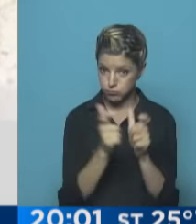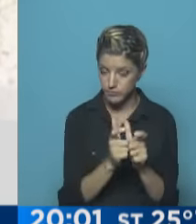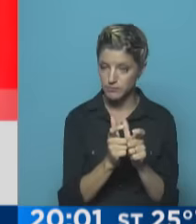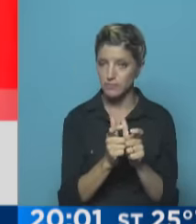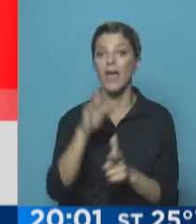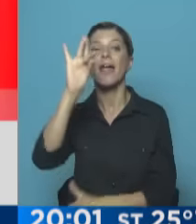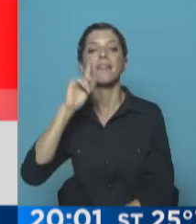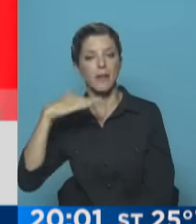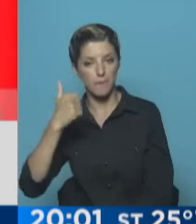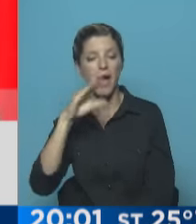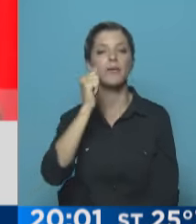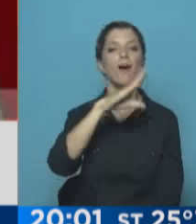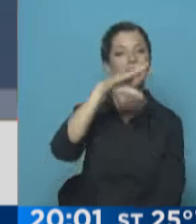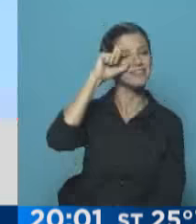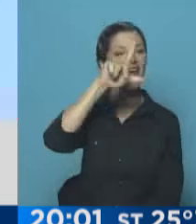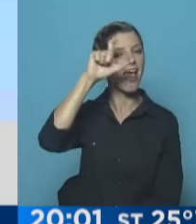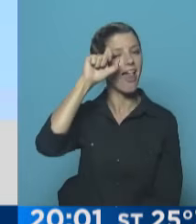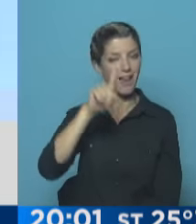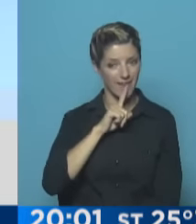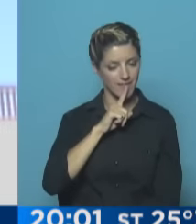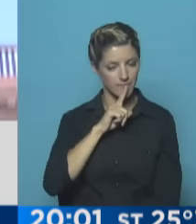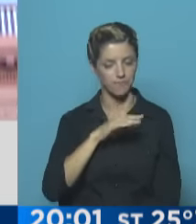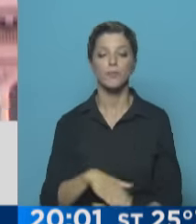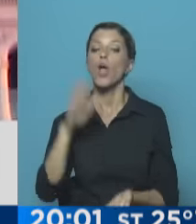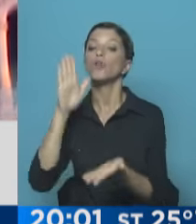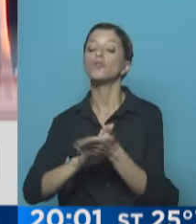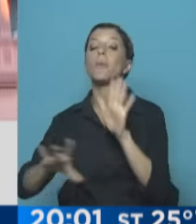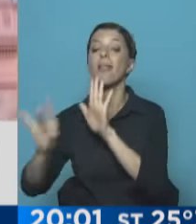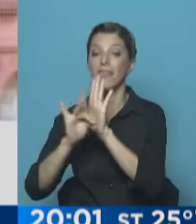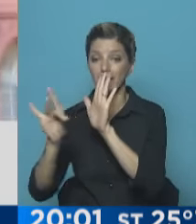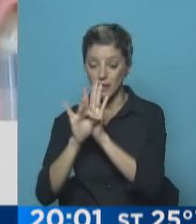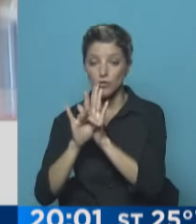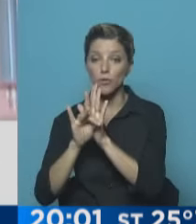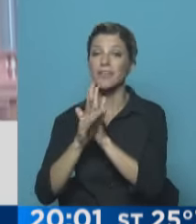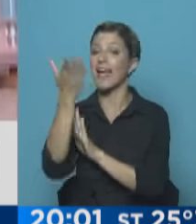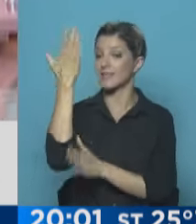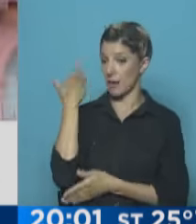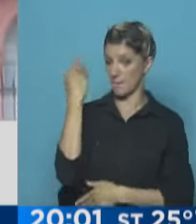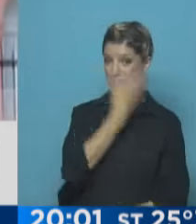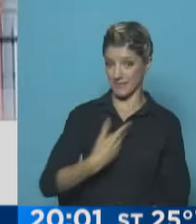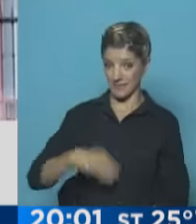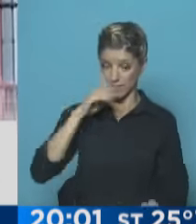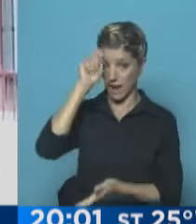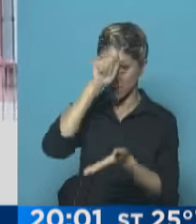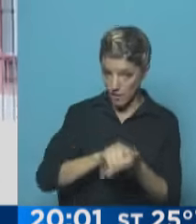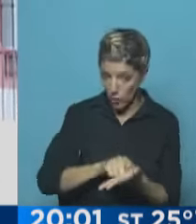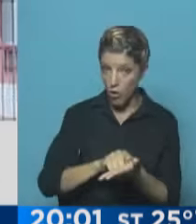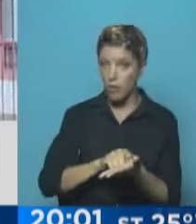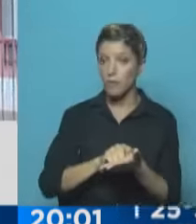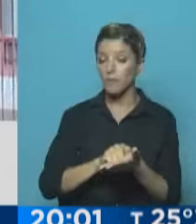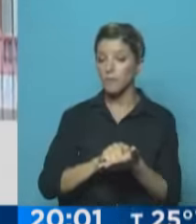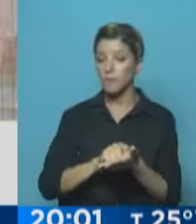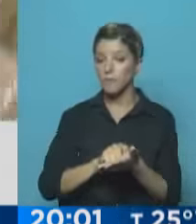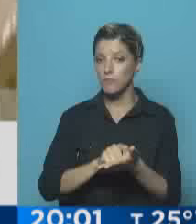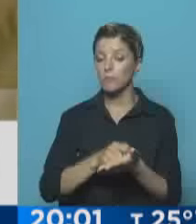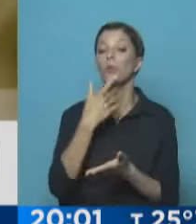Dilma Rousseff y Miguel Vallelec. Sobre el decreto de coparticipación que ayer firmó la presidenta Cristina Fernández, a partir